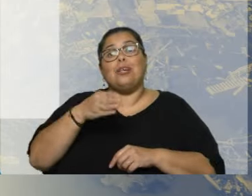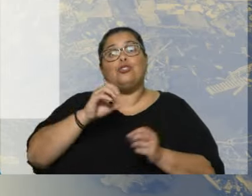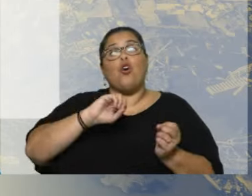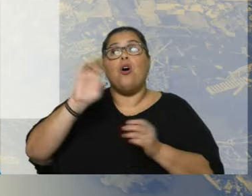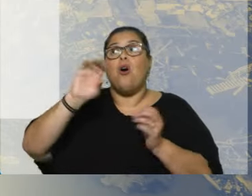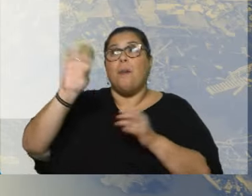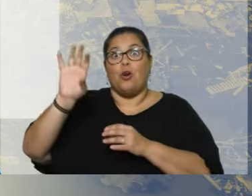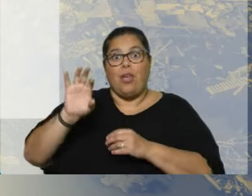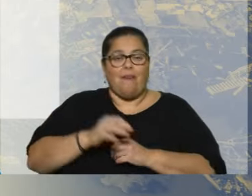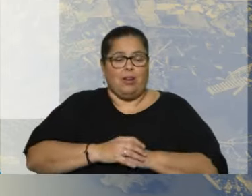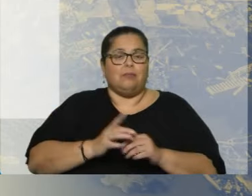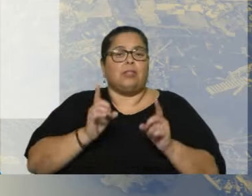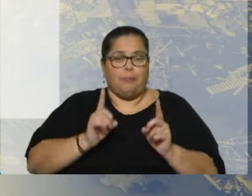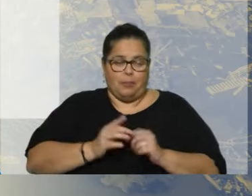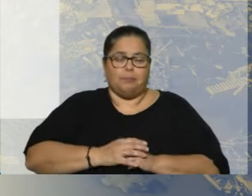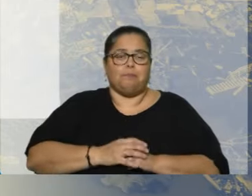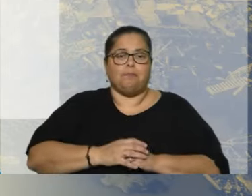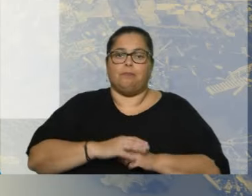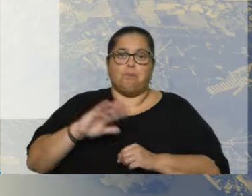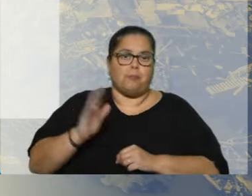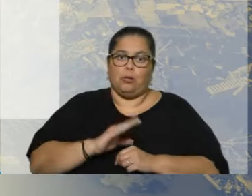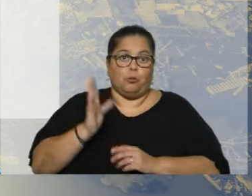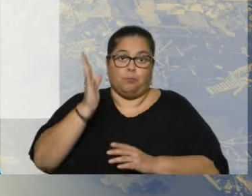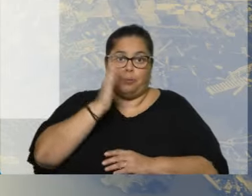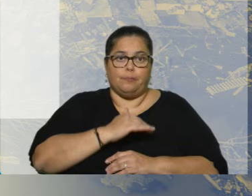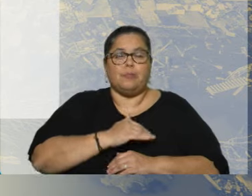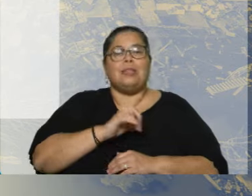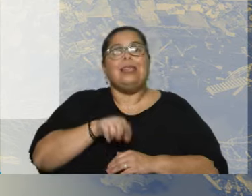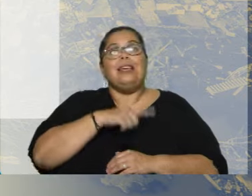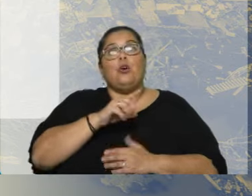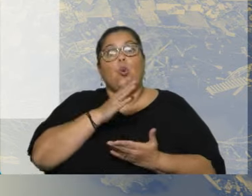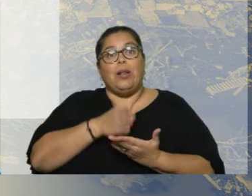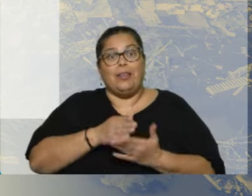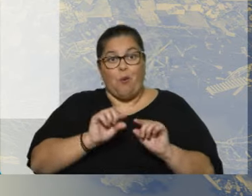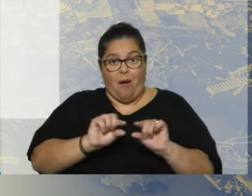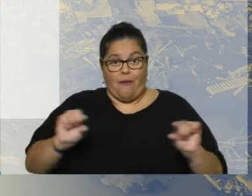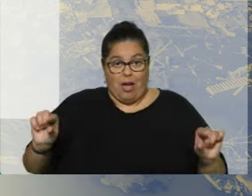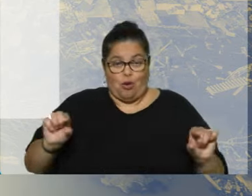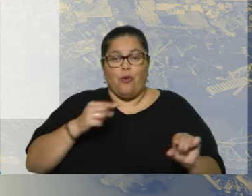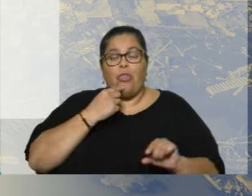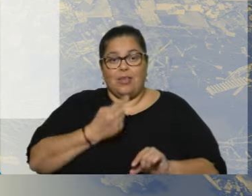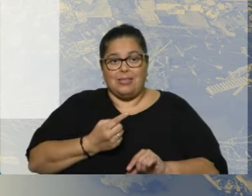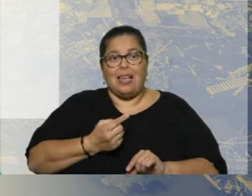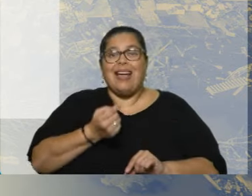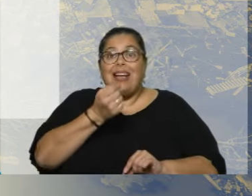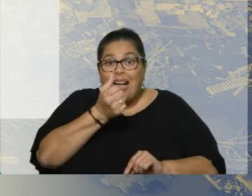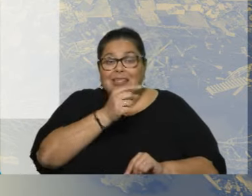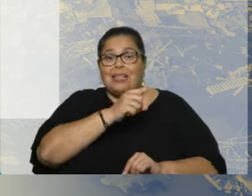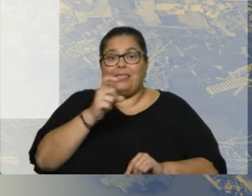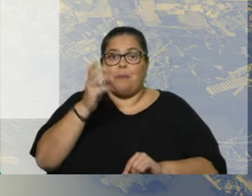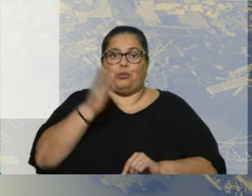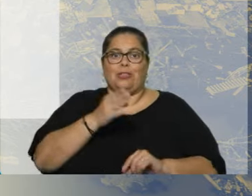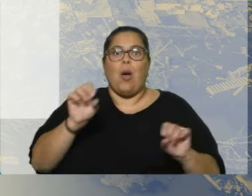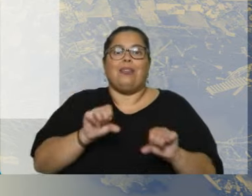departamento. Y un dato más súper elocuente, el último, esa etiqueta que está abajo, casi el 100% de la actividad